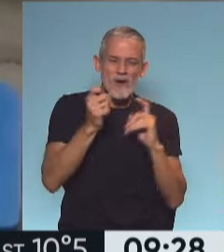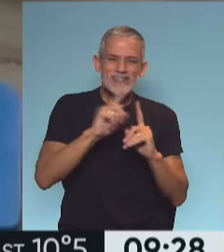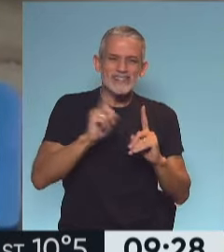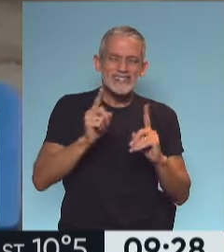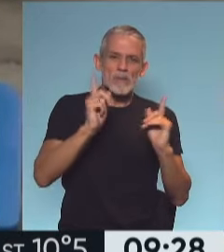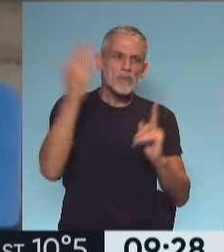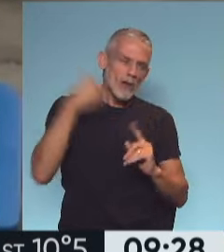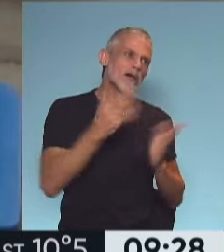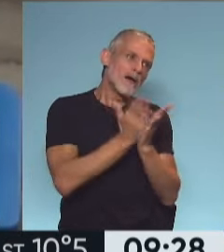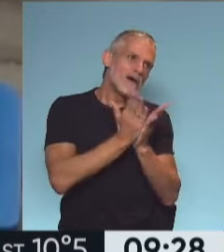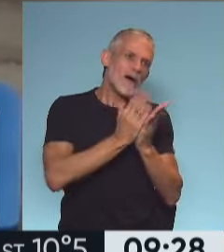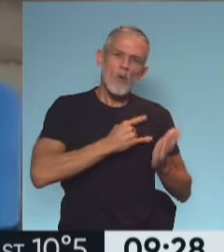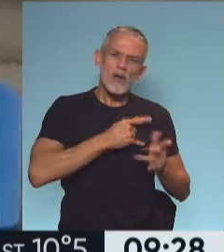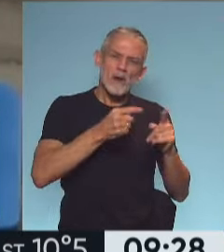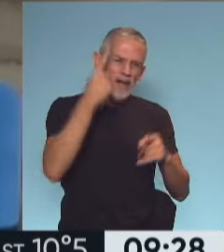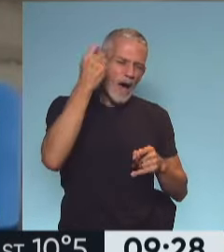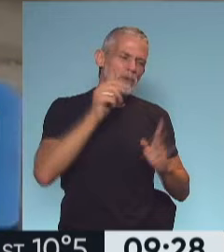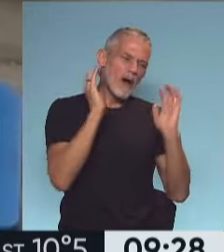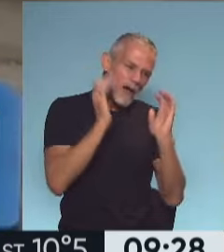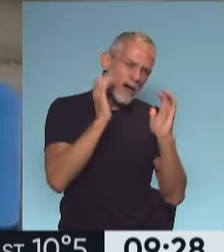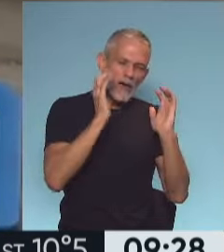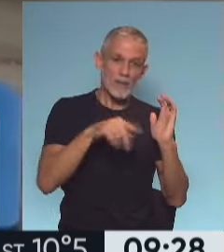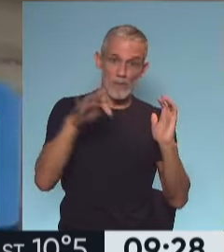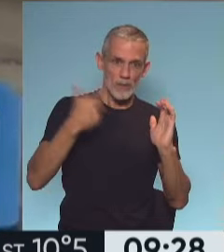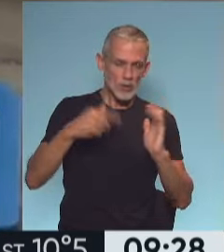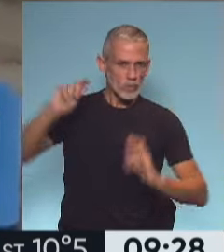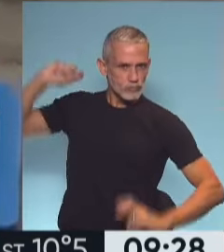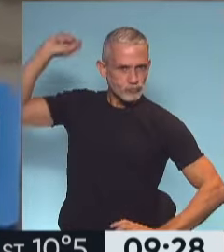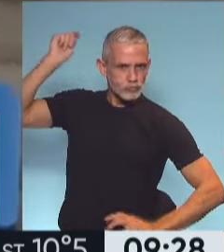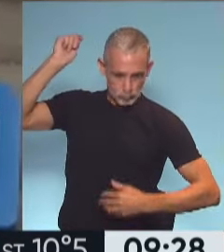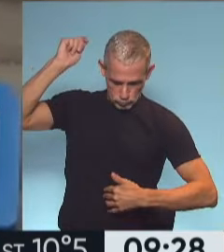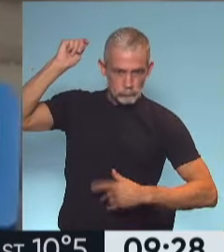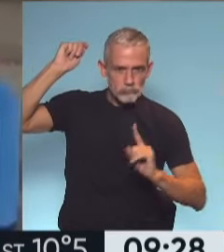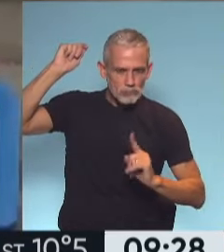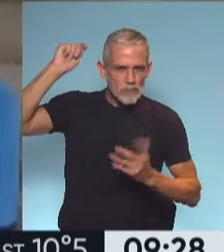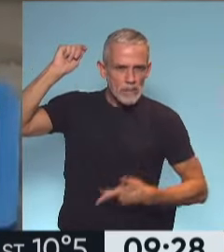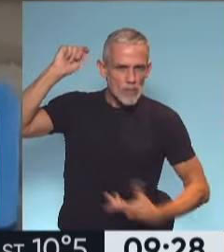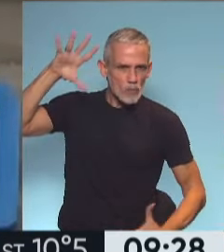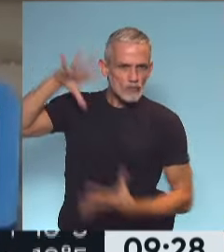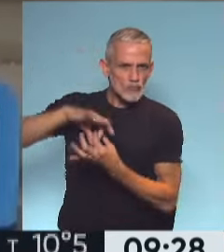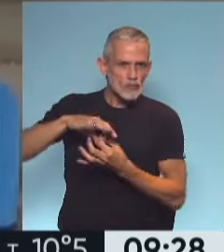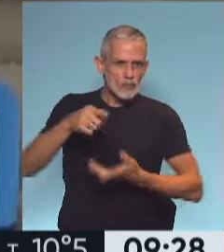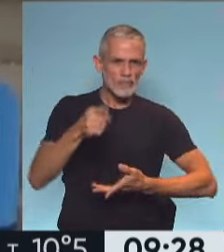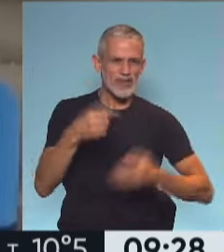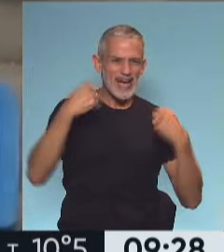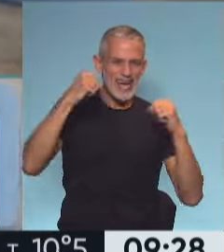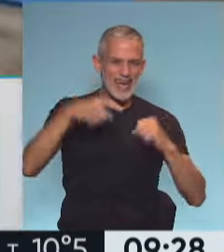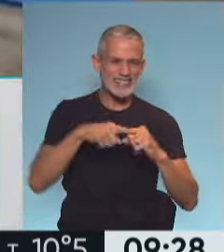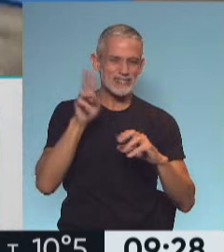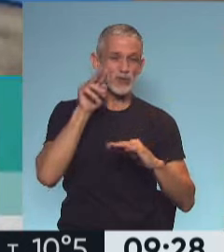que es la que nosotros aprendimos en la universidad desde los médicos y desde los kinesiólogos muy claro justo